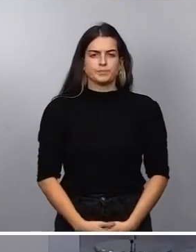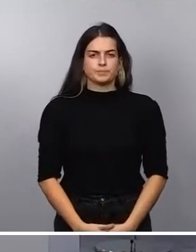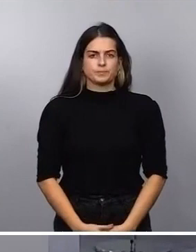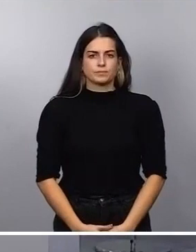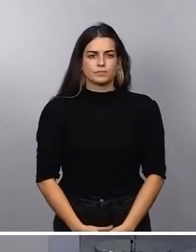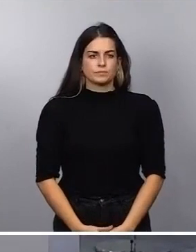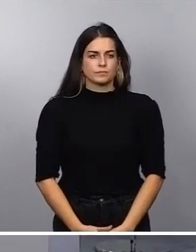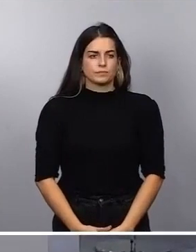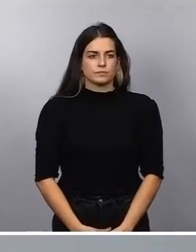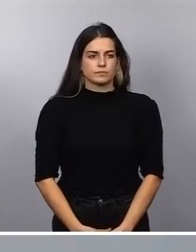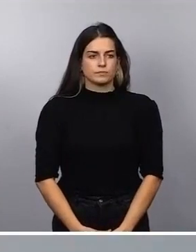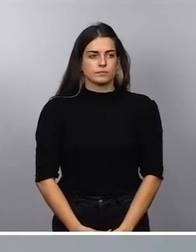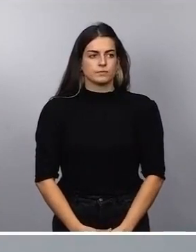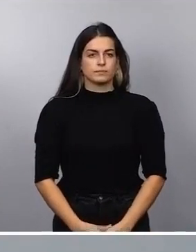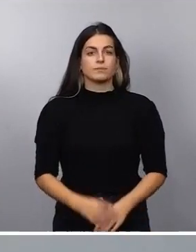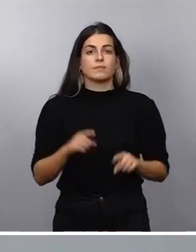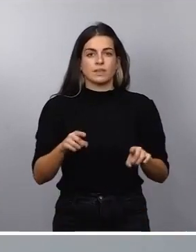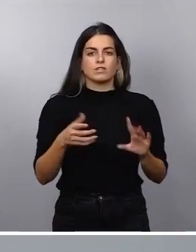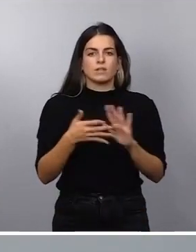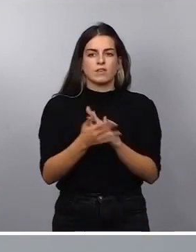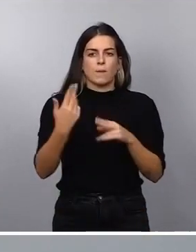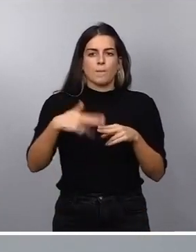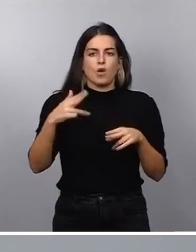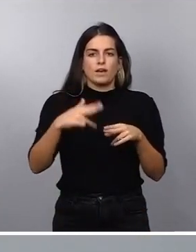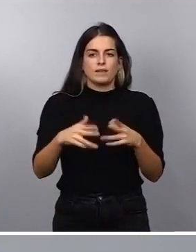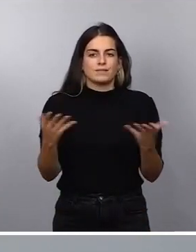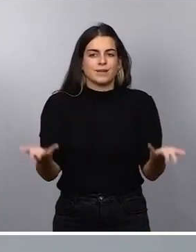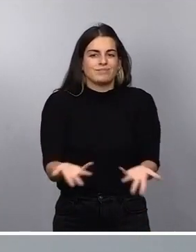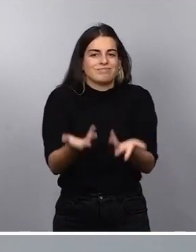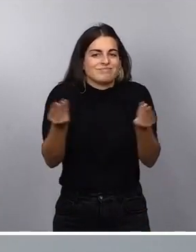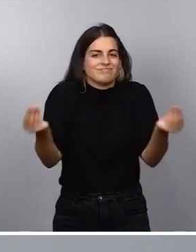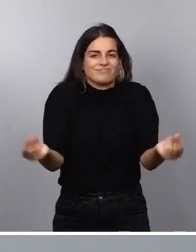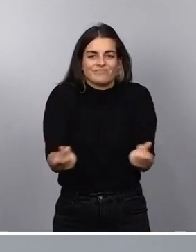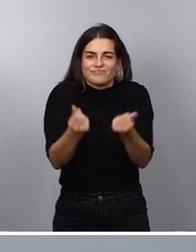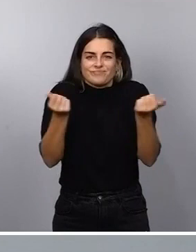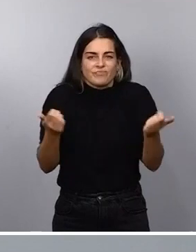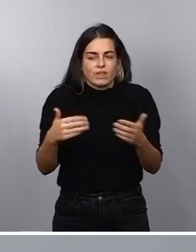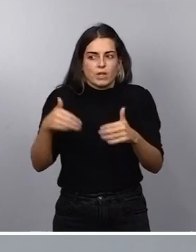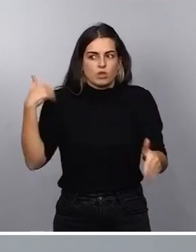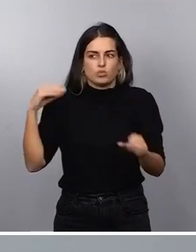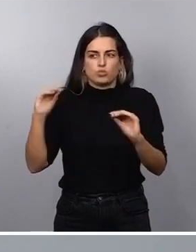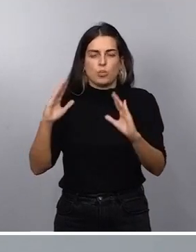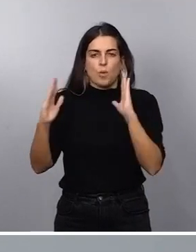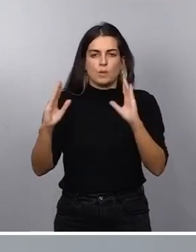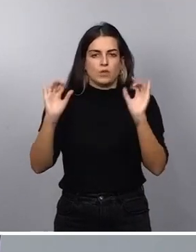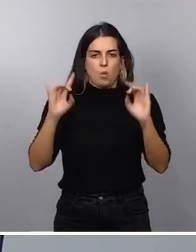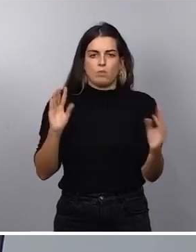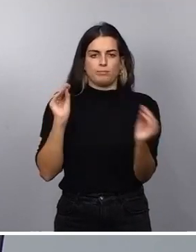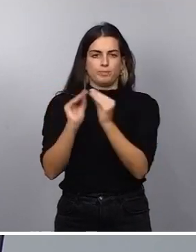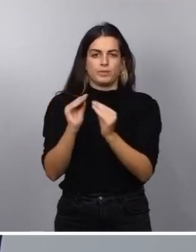esto sí que es una gran polémica artificial. Lo fue en su momento. En su momento habían pedido la comparecencia en dos ocasiones,